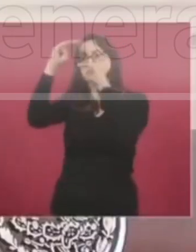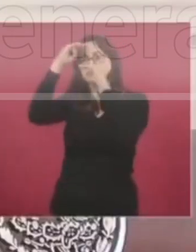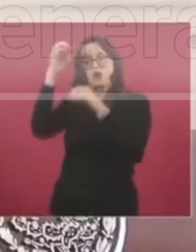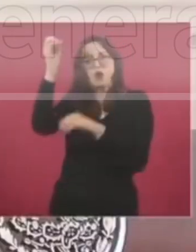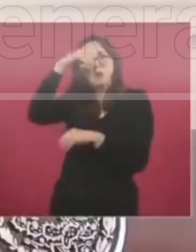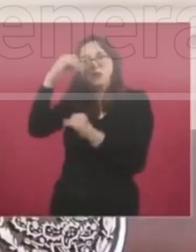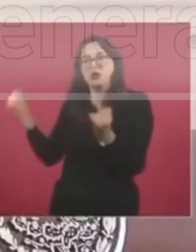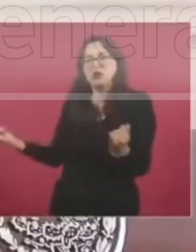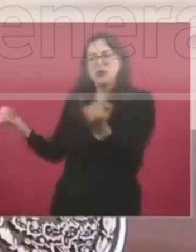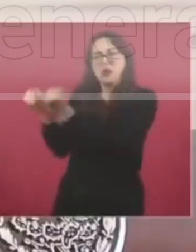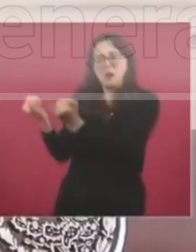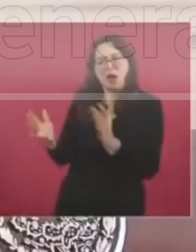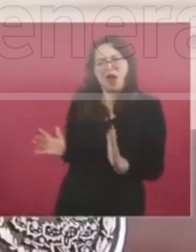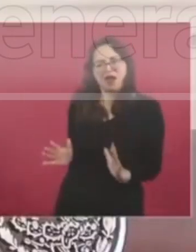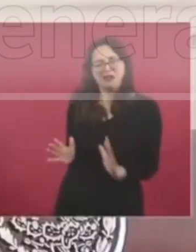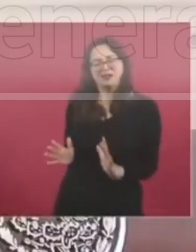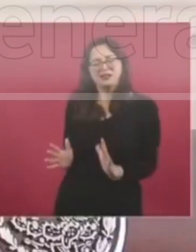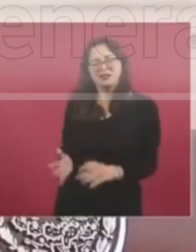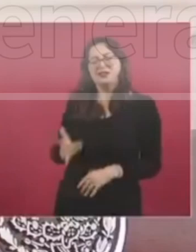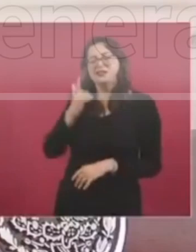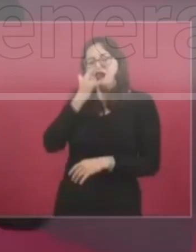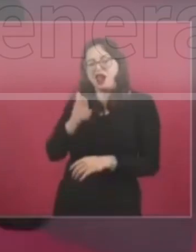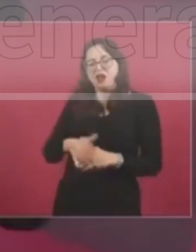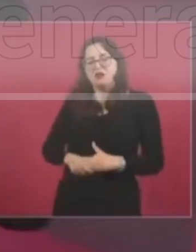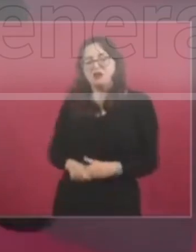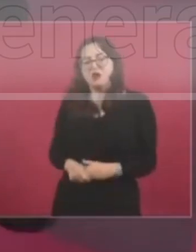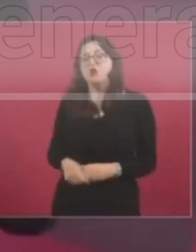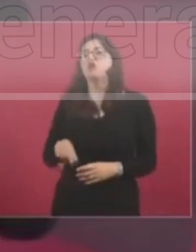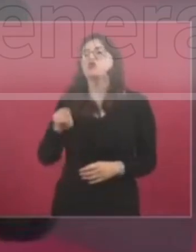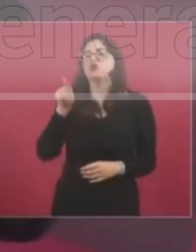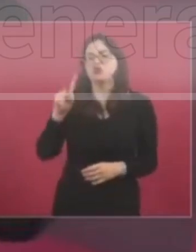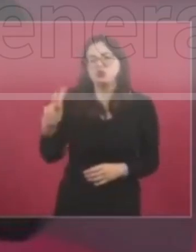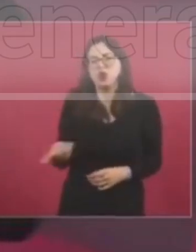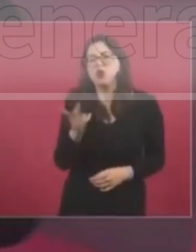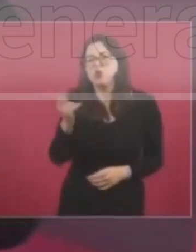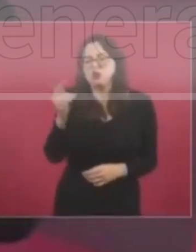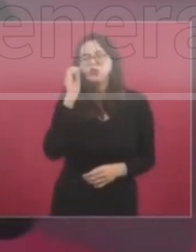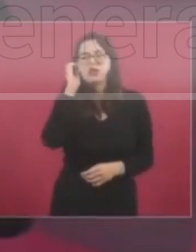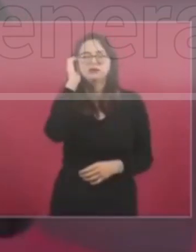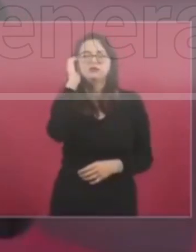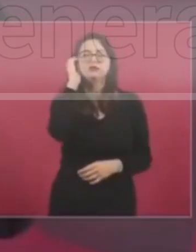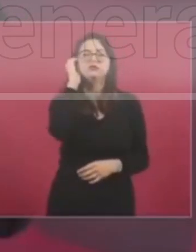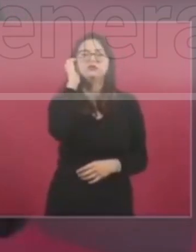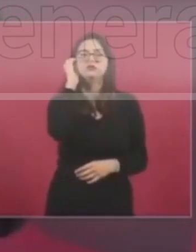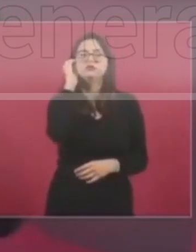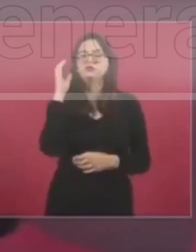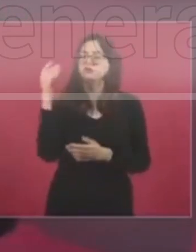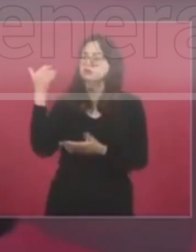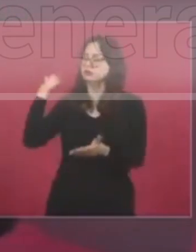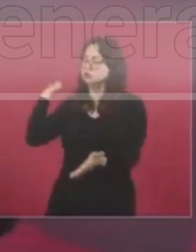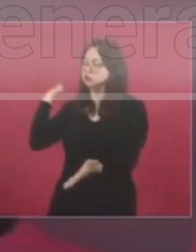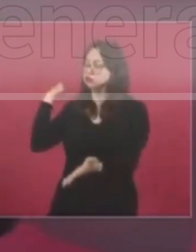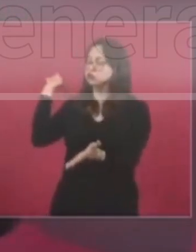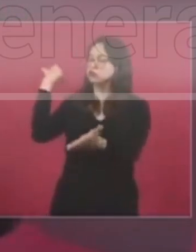para responderte conoces de algún presidente de los últimos tiempos